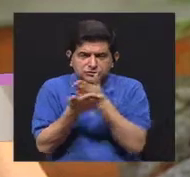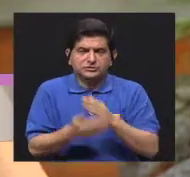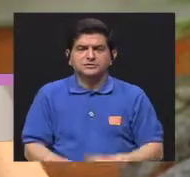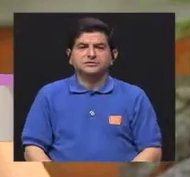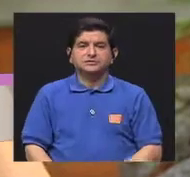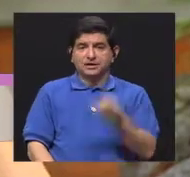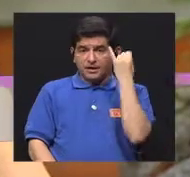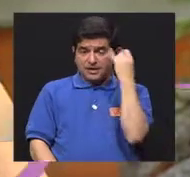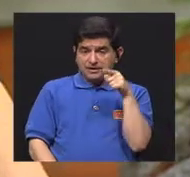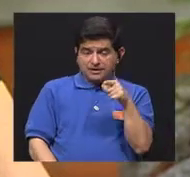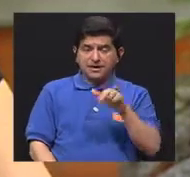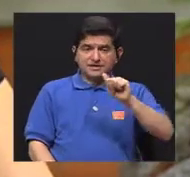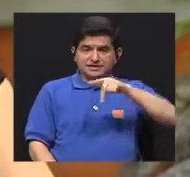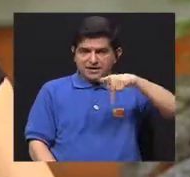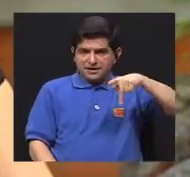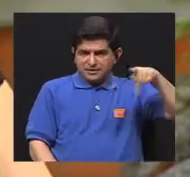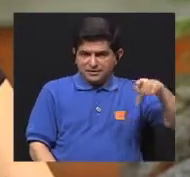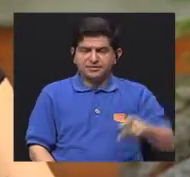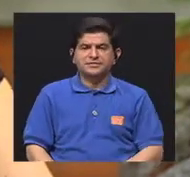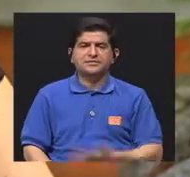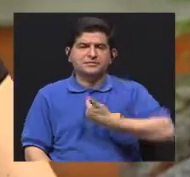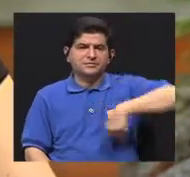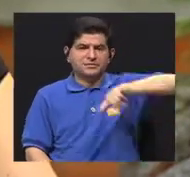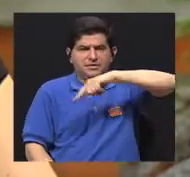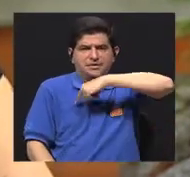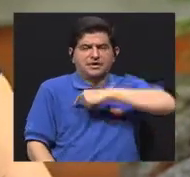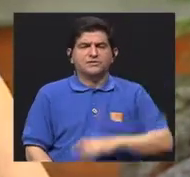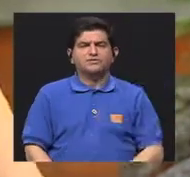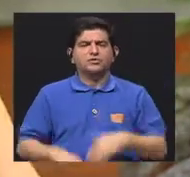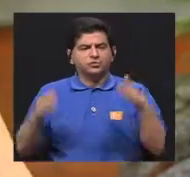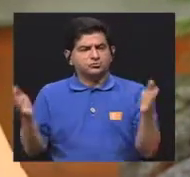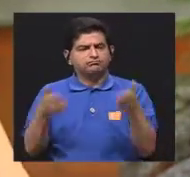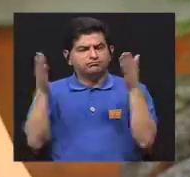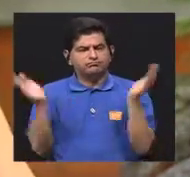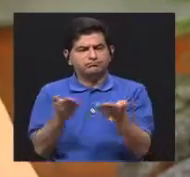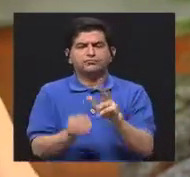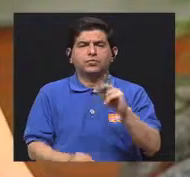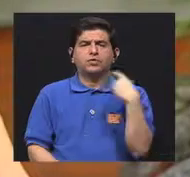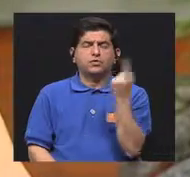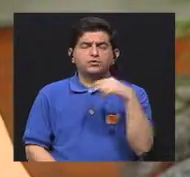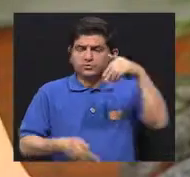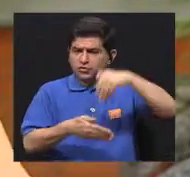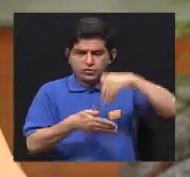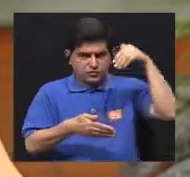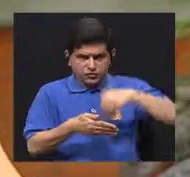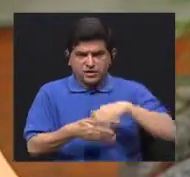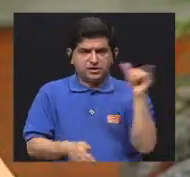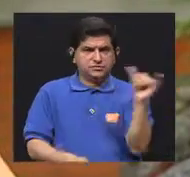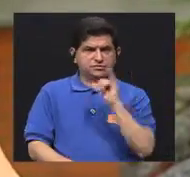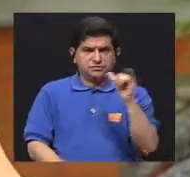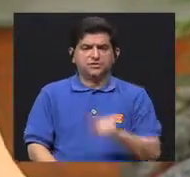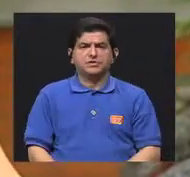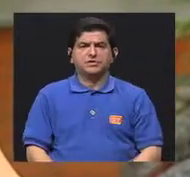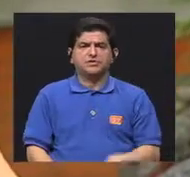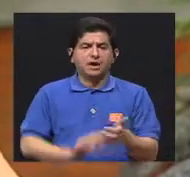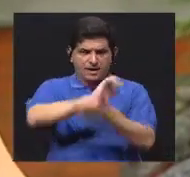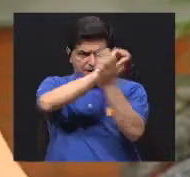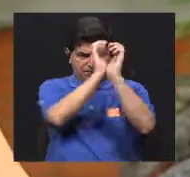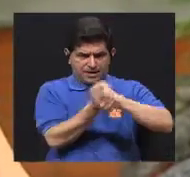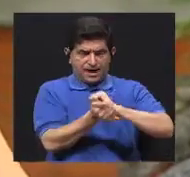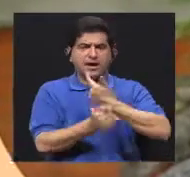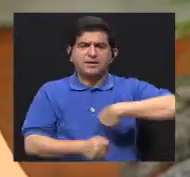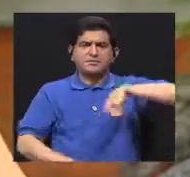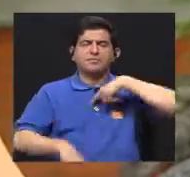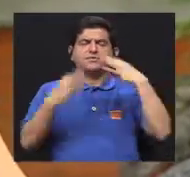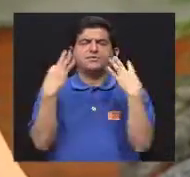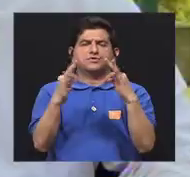La idea es que la aplicación nos brinde, sí, esa motivación para no solo registrar las metas, sino también hacer esos cambios que